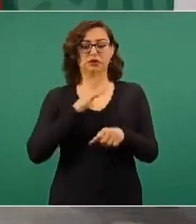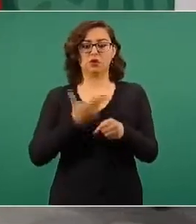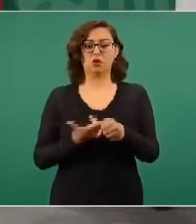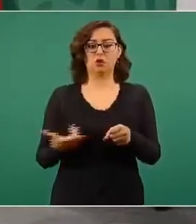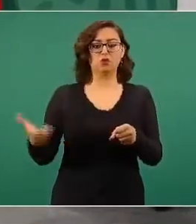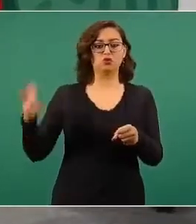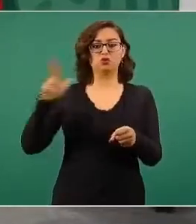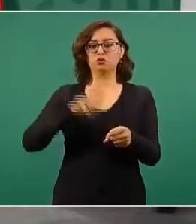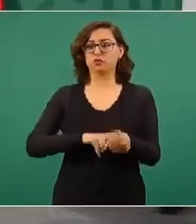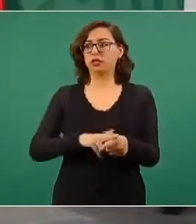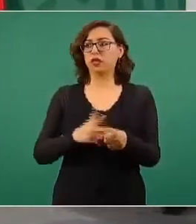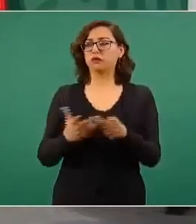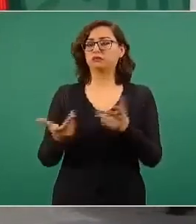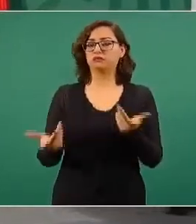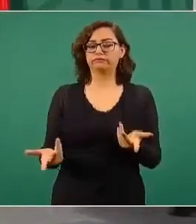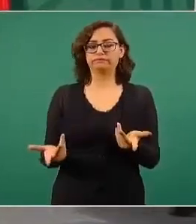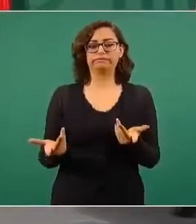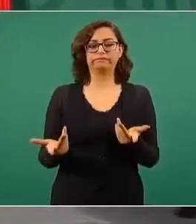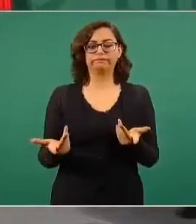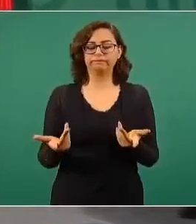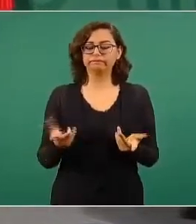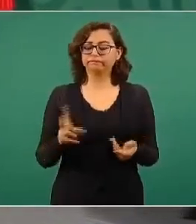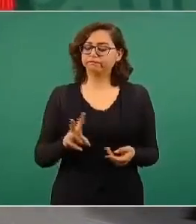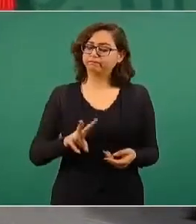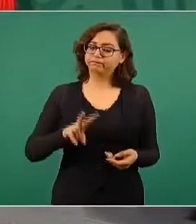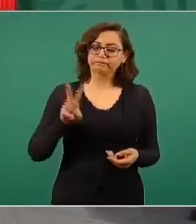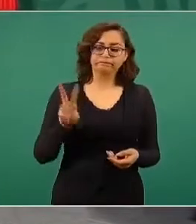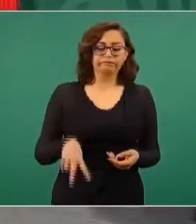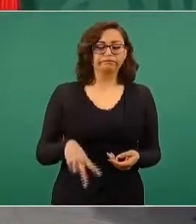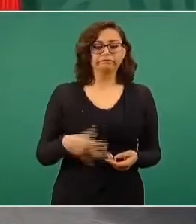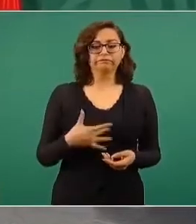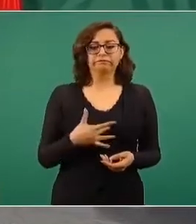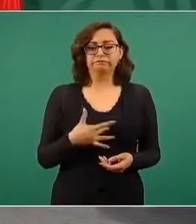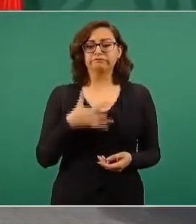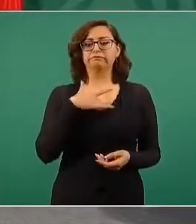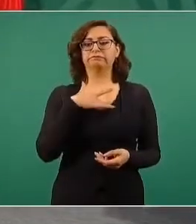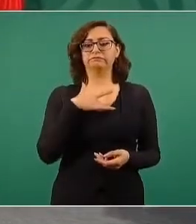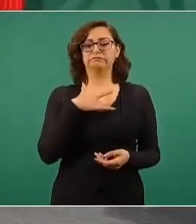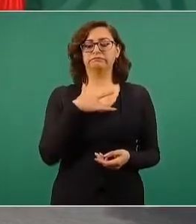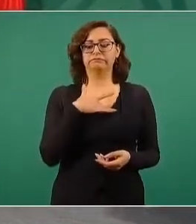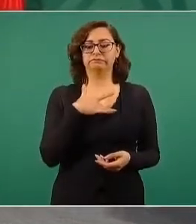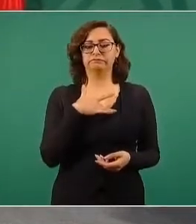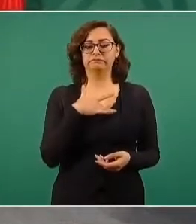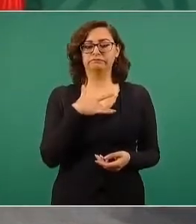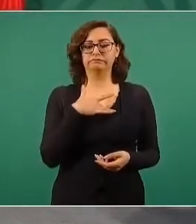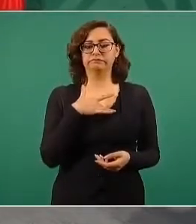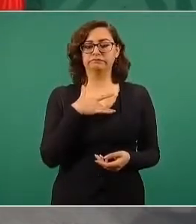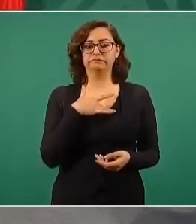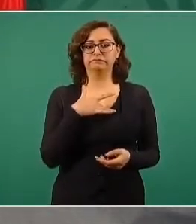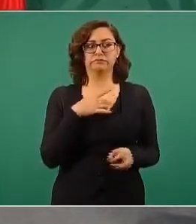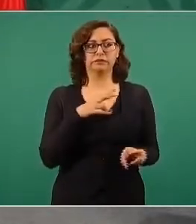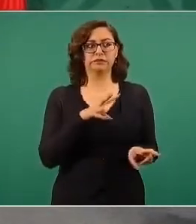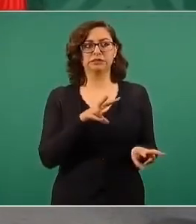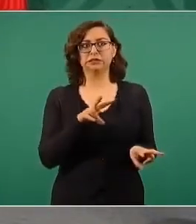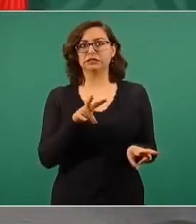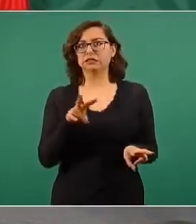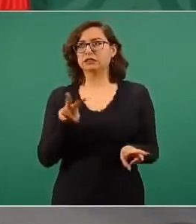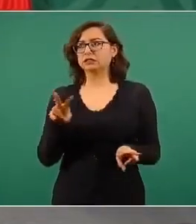no se alteraban